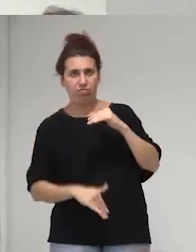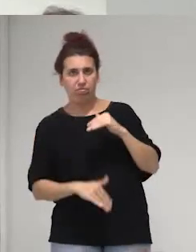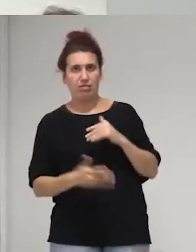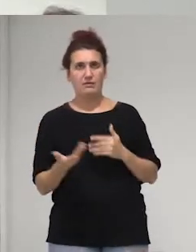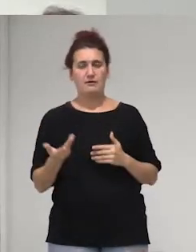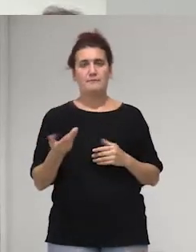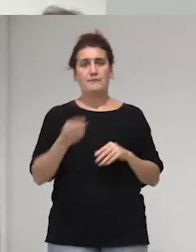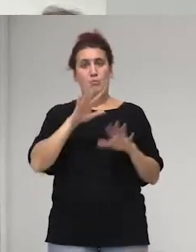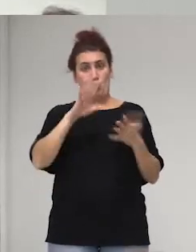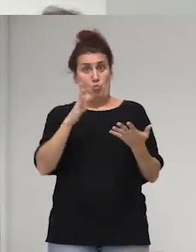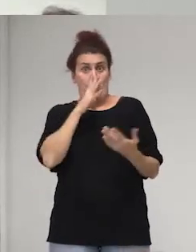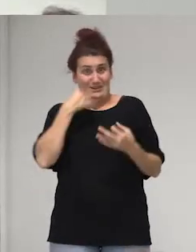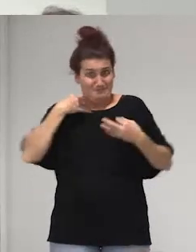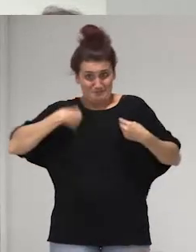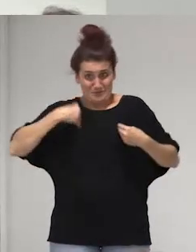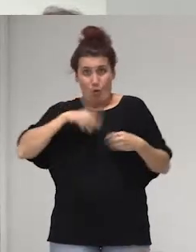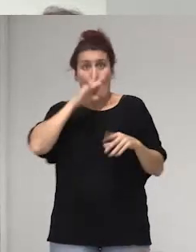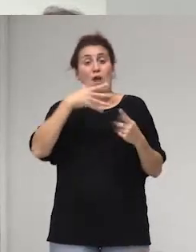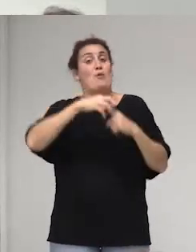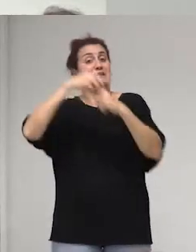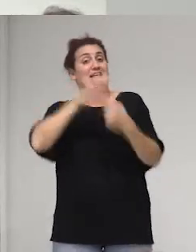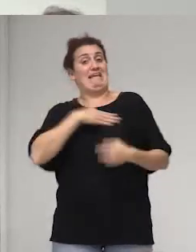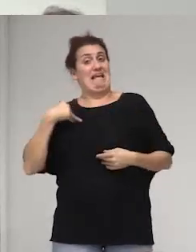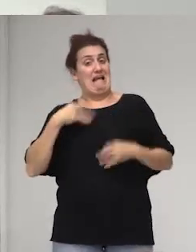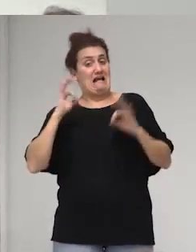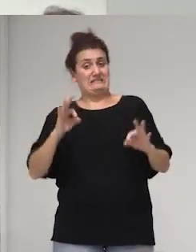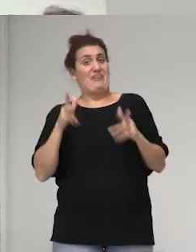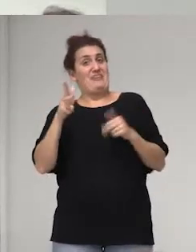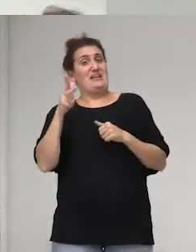es cuando al patriarcado se le antoja y entonces